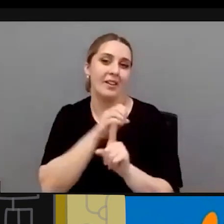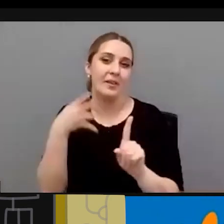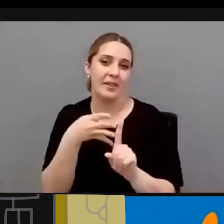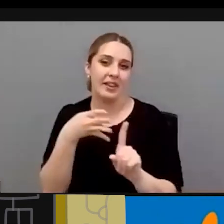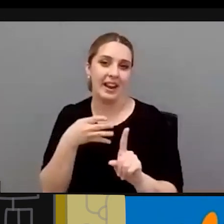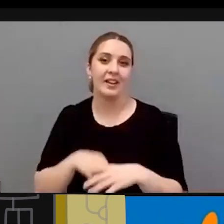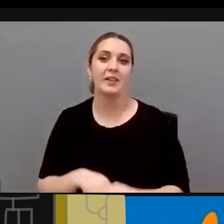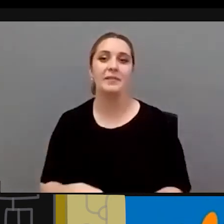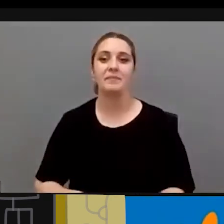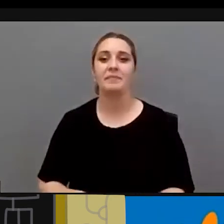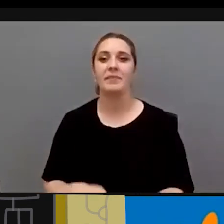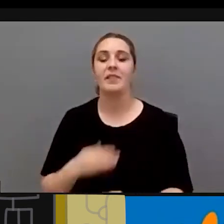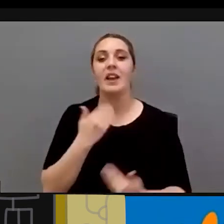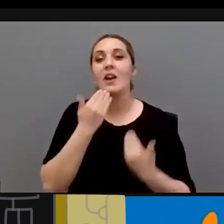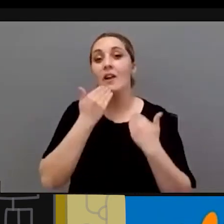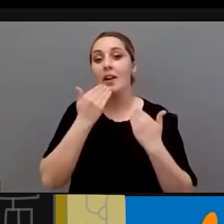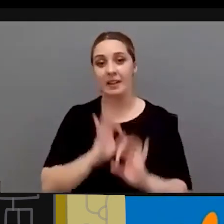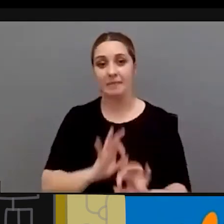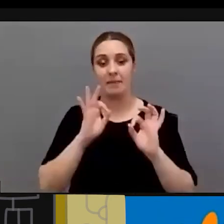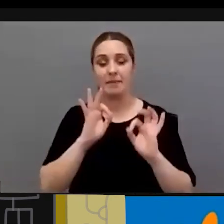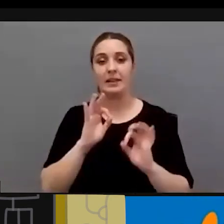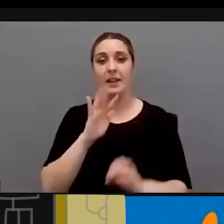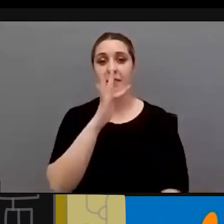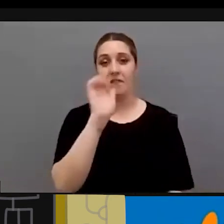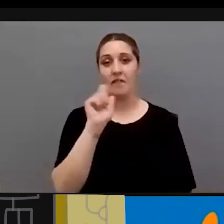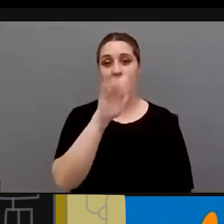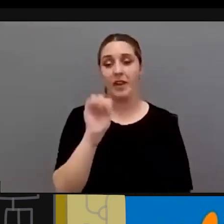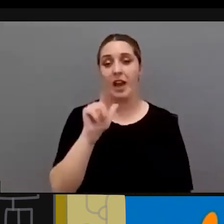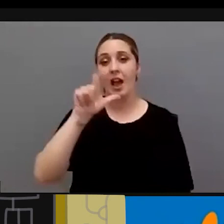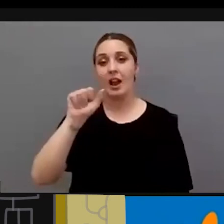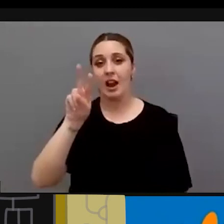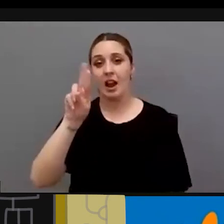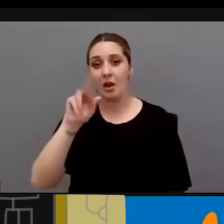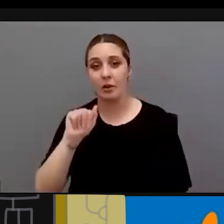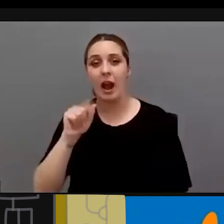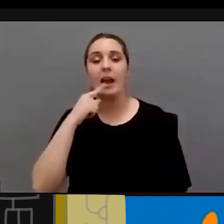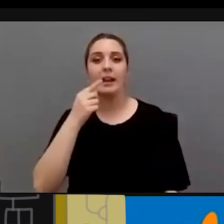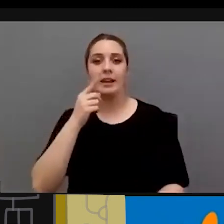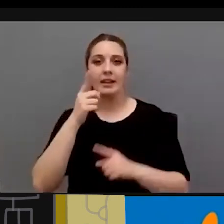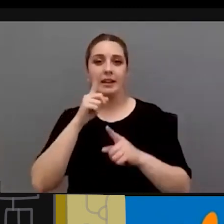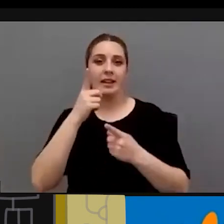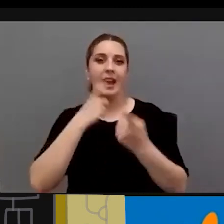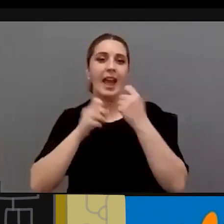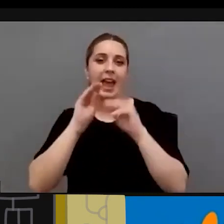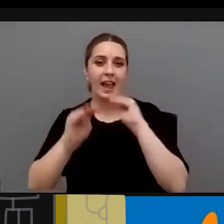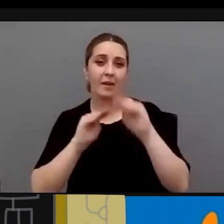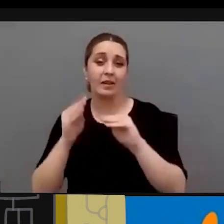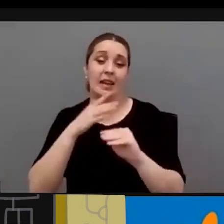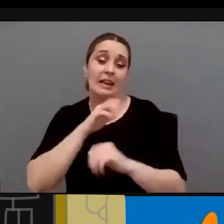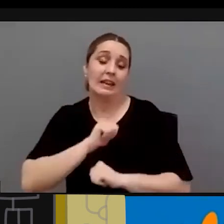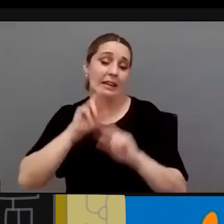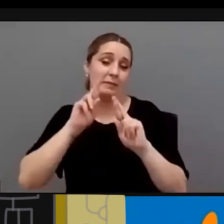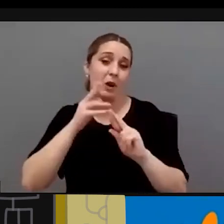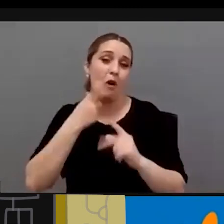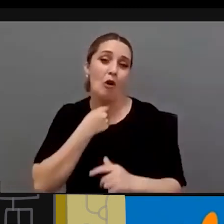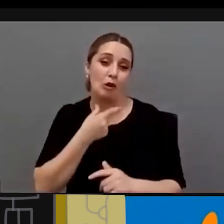agradecer especialmente pues a Fefa a Laura aquí viene una encuesta de satisfacción que espero que les haya como digo les